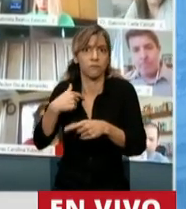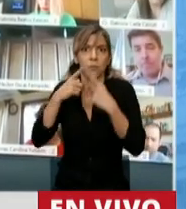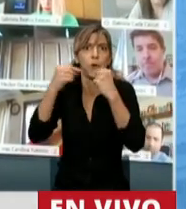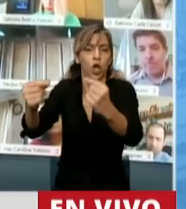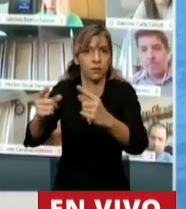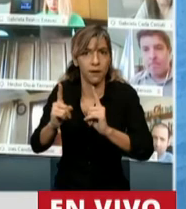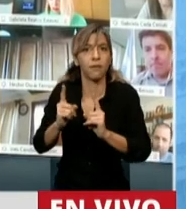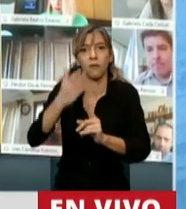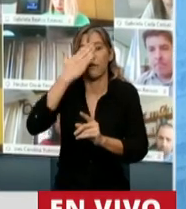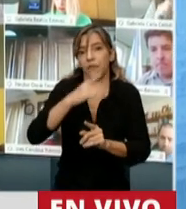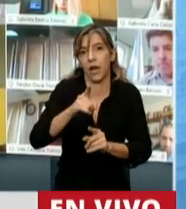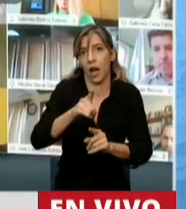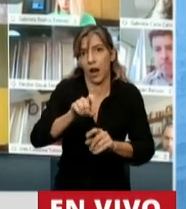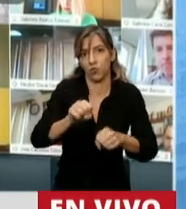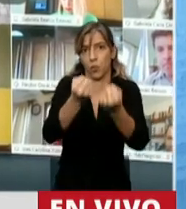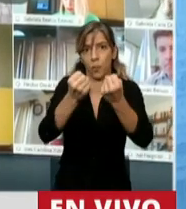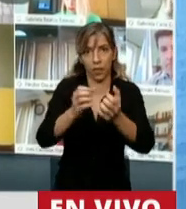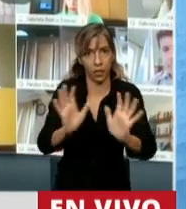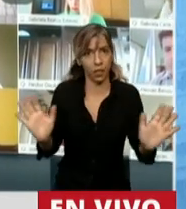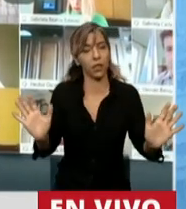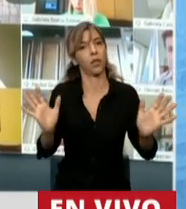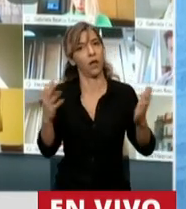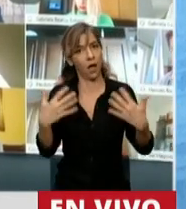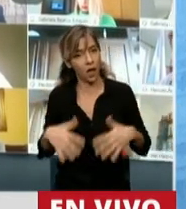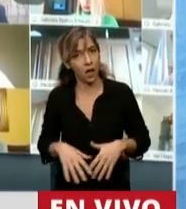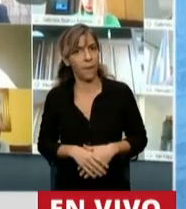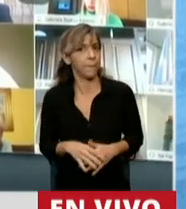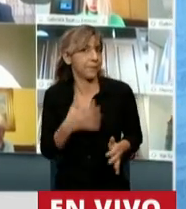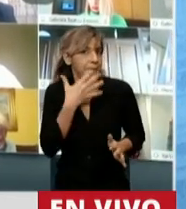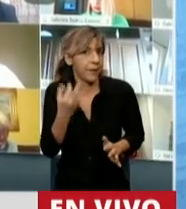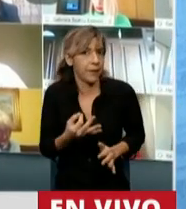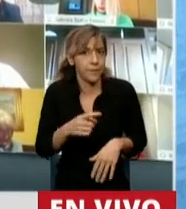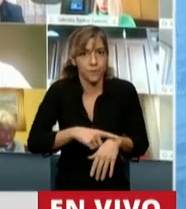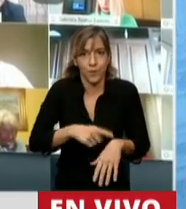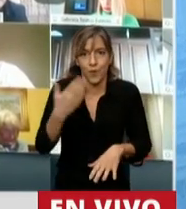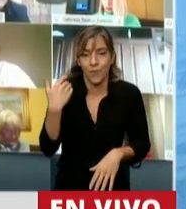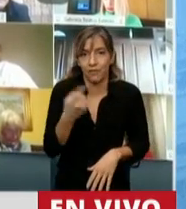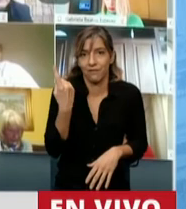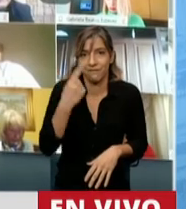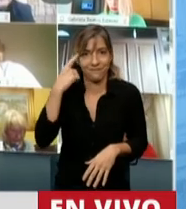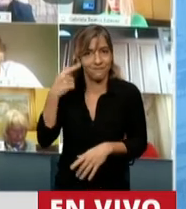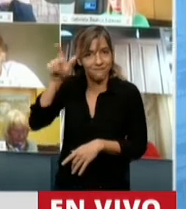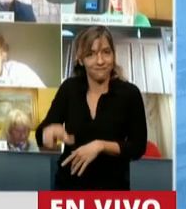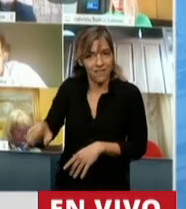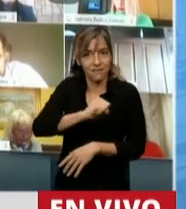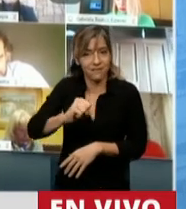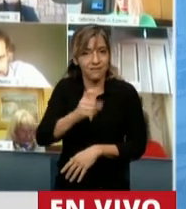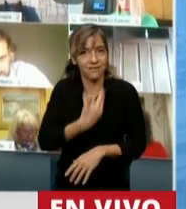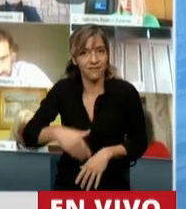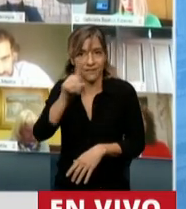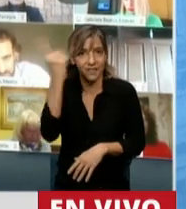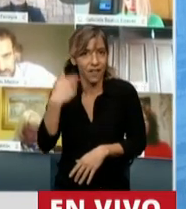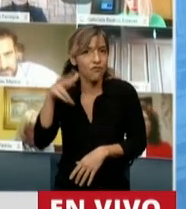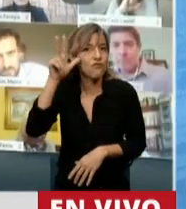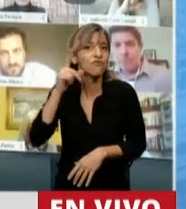sí es un traje a medida a una persona que era agente de retención, que defraudó al Estado Nacional en más de 8 mil